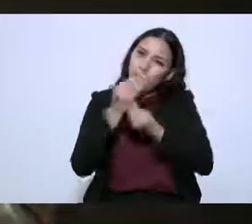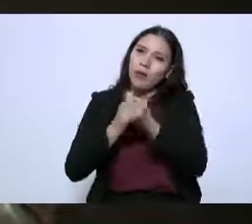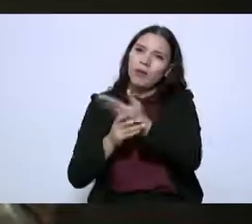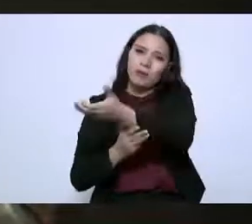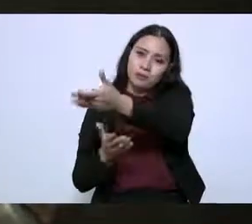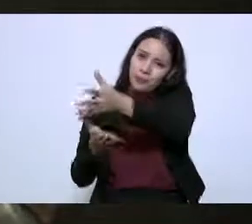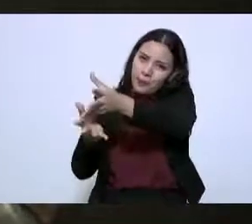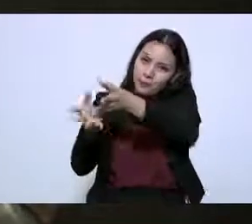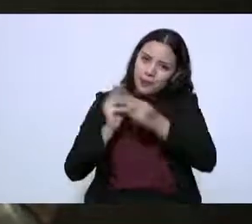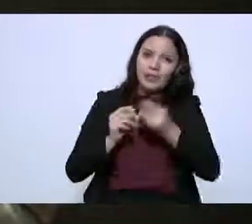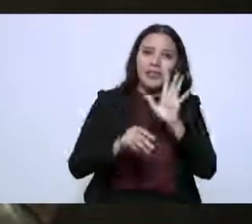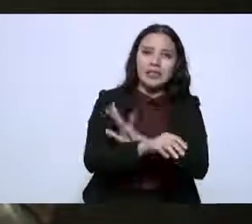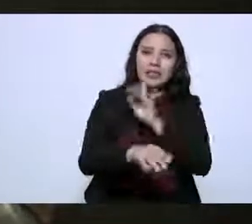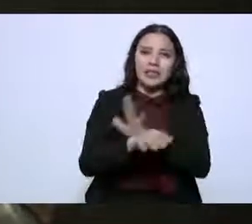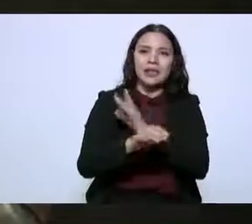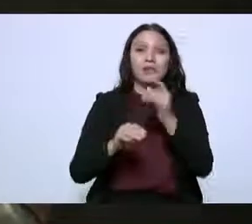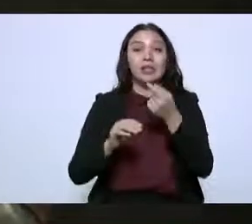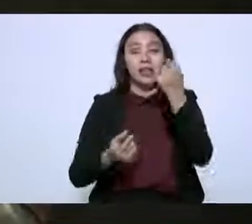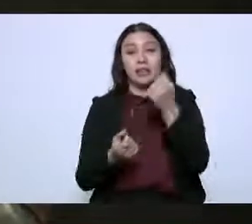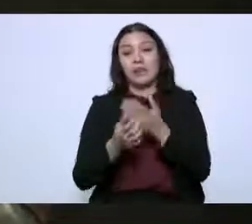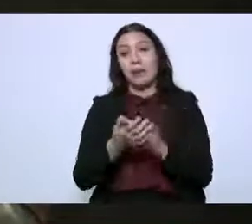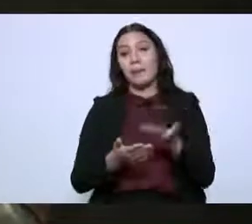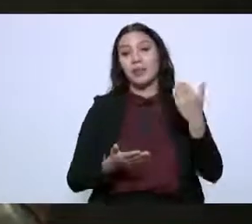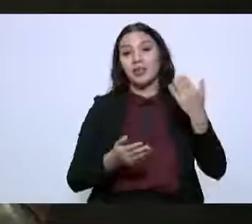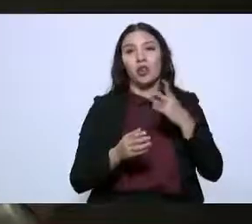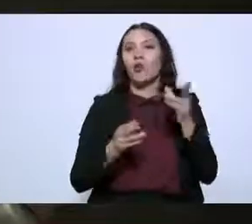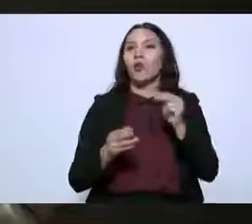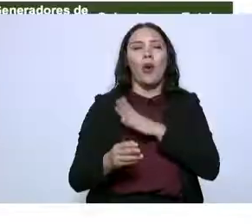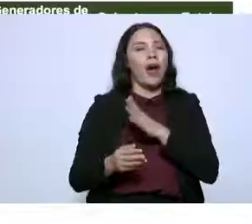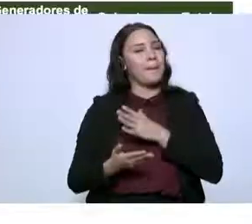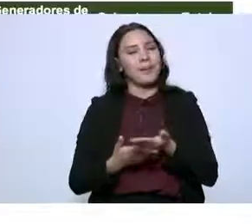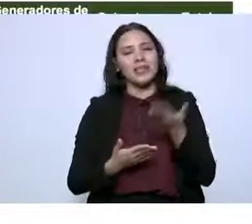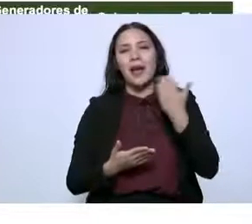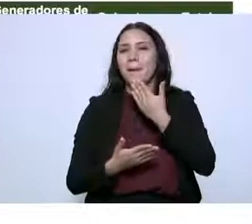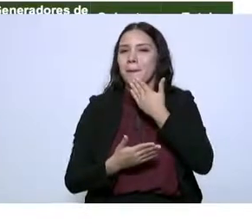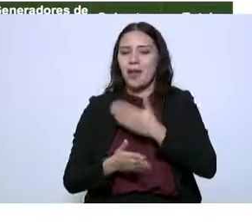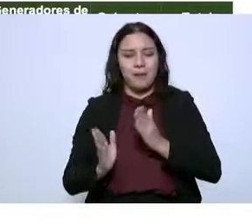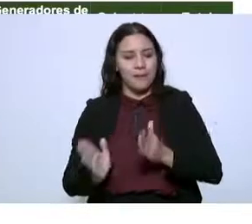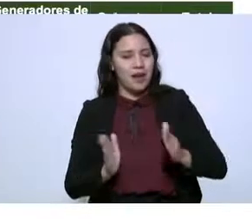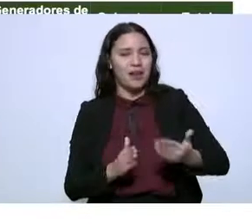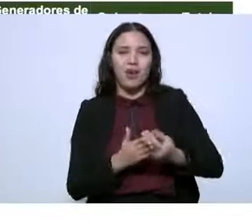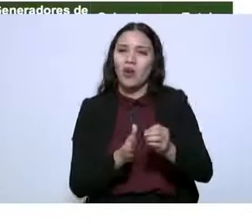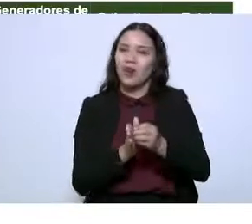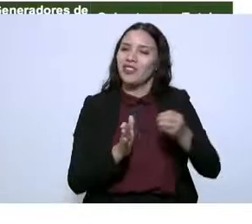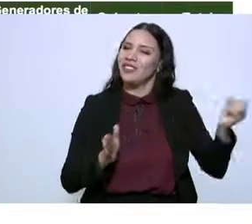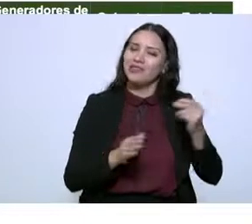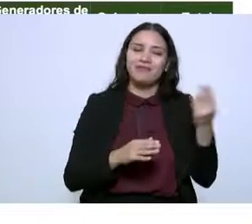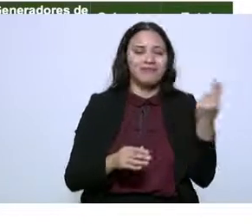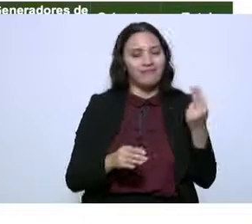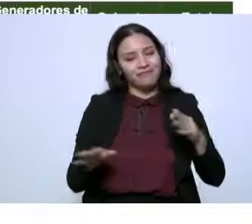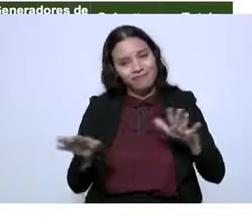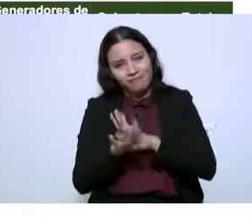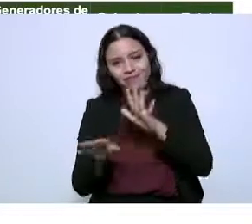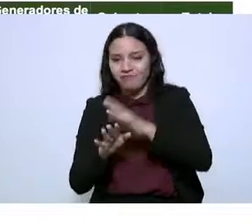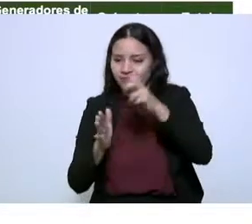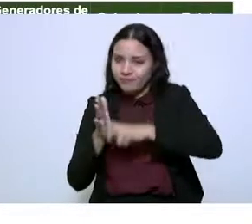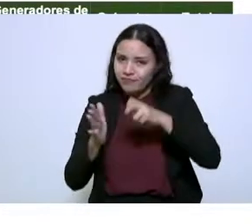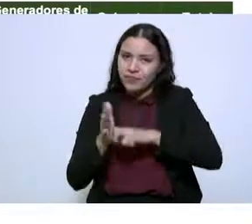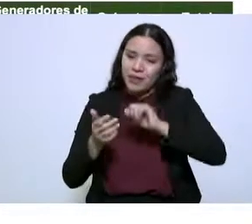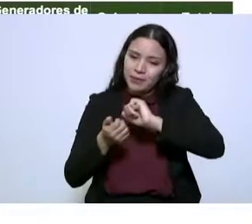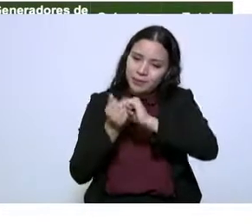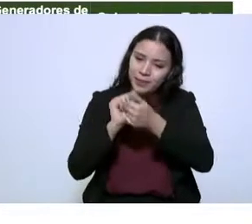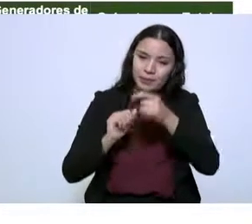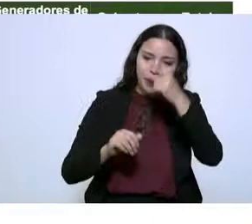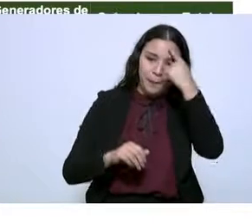electricidad, porque se instalaron sin una planeación adecuada. Entonces, estamos trabajando en eso con la